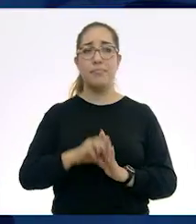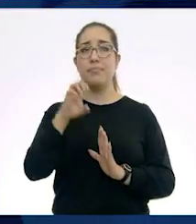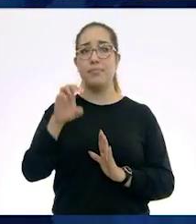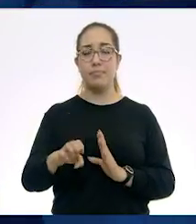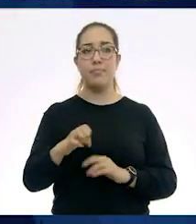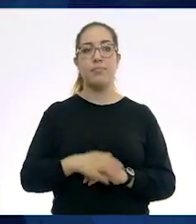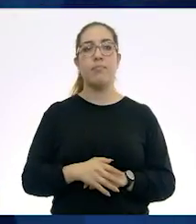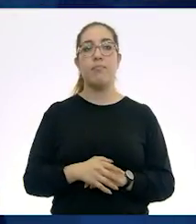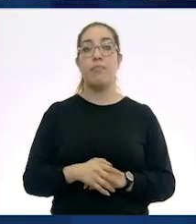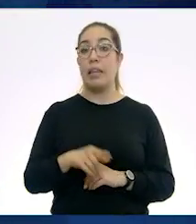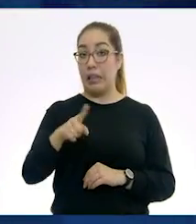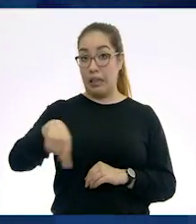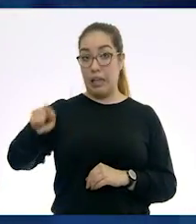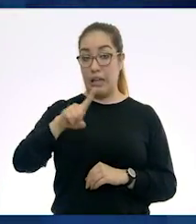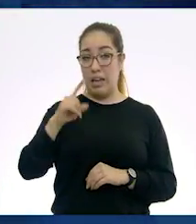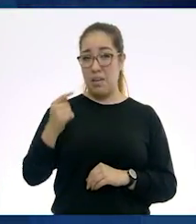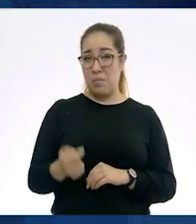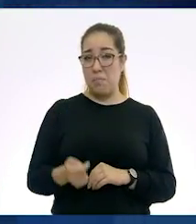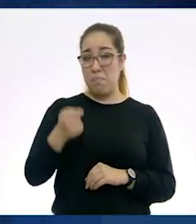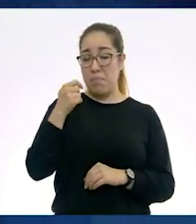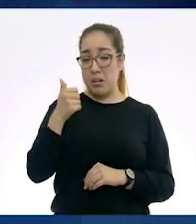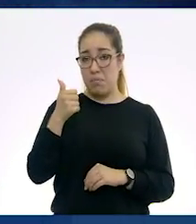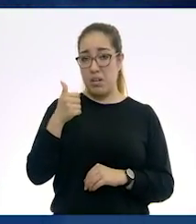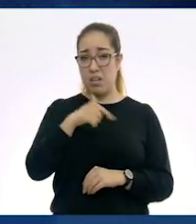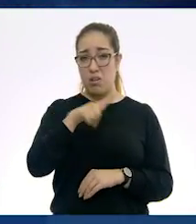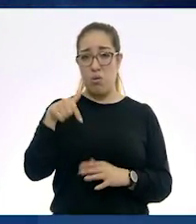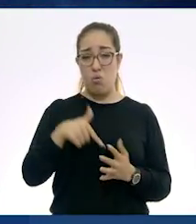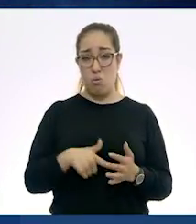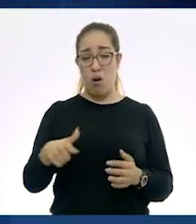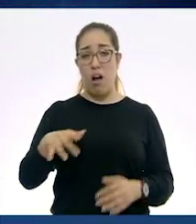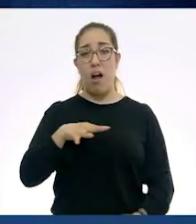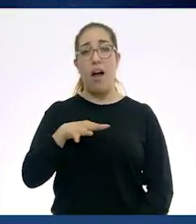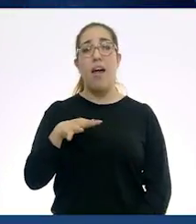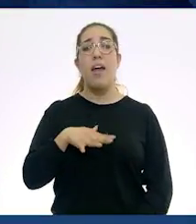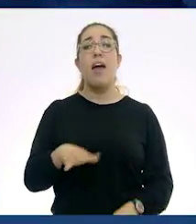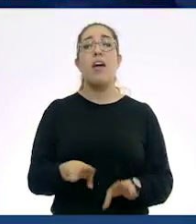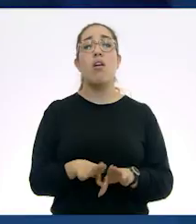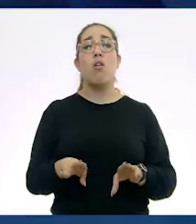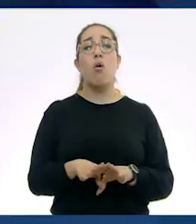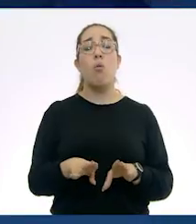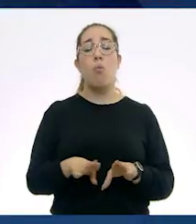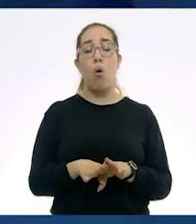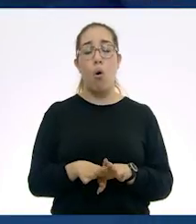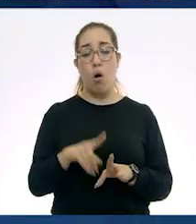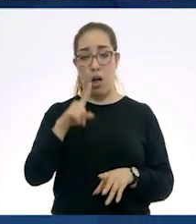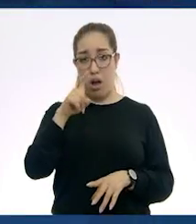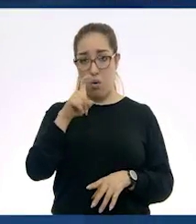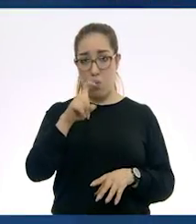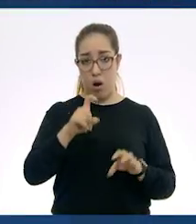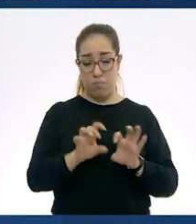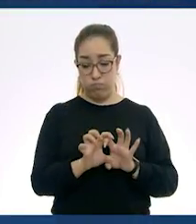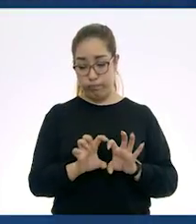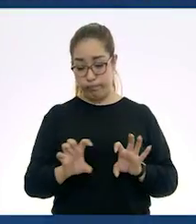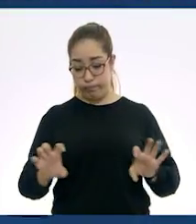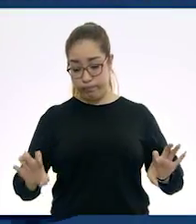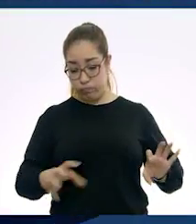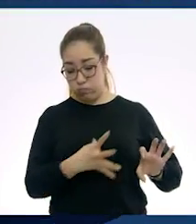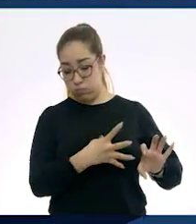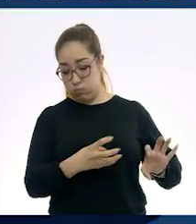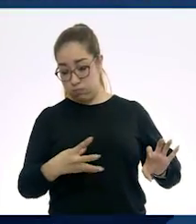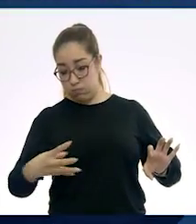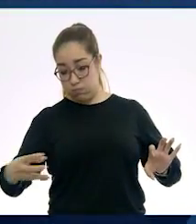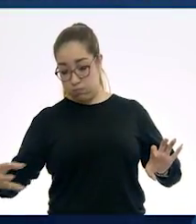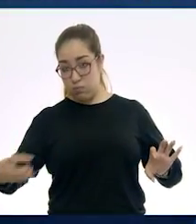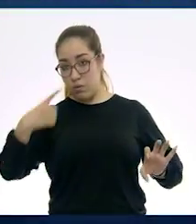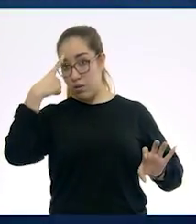son uno de los primeros registros de los que se tienen de un sistema de drenaje público y de baños públicos. Sin